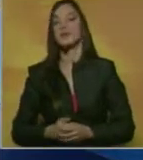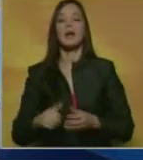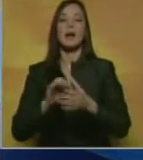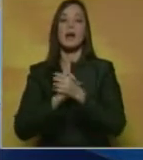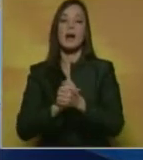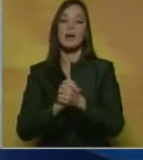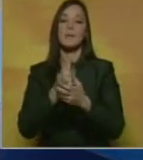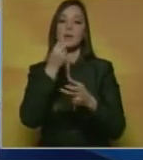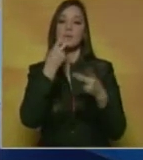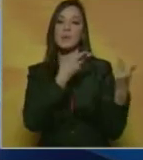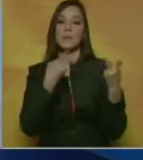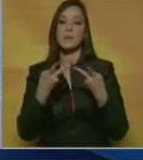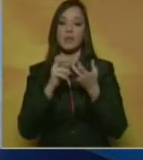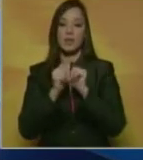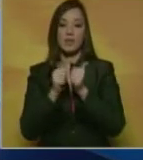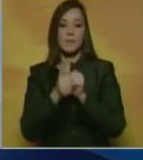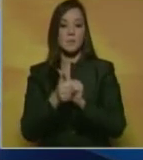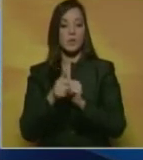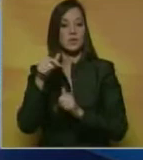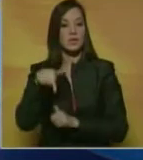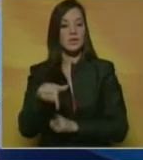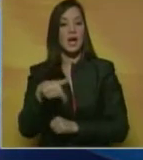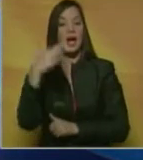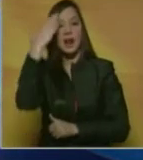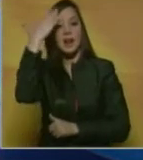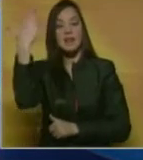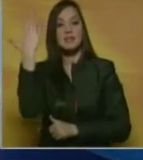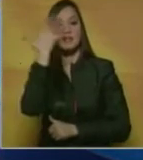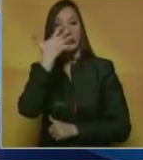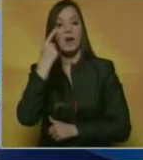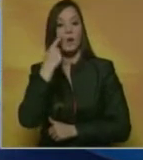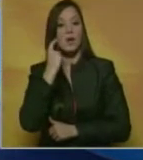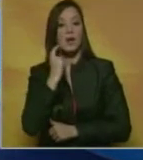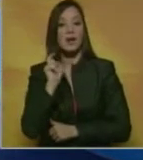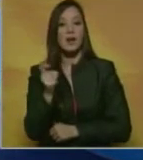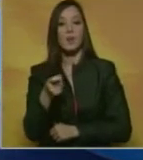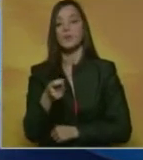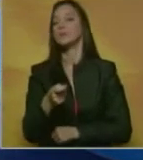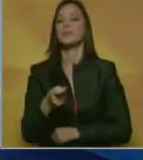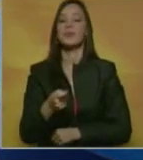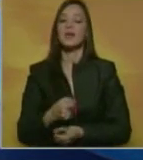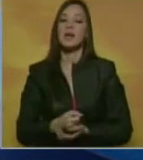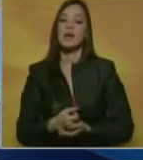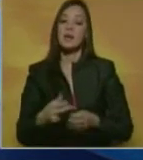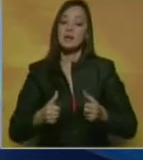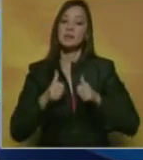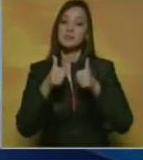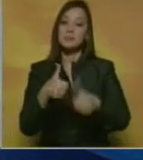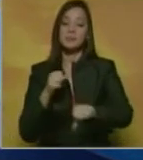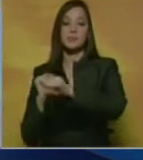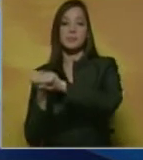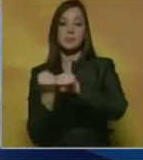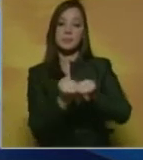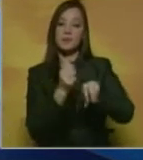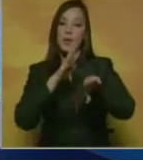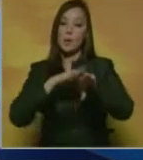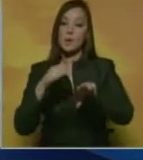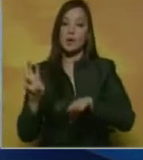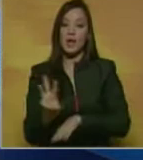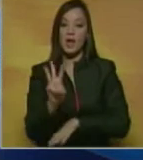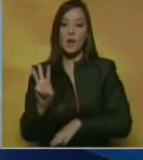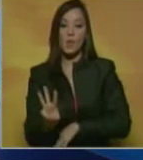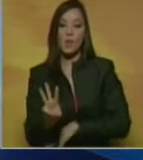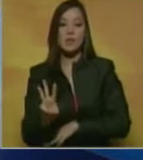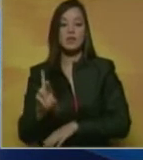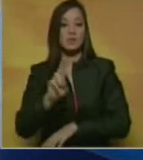Amigas y amigos bienvenidos a los deportes en su noticiero Benevisión les saluda Gregorio Rojas un gusto acompañarles. Comenzamos hablando de béisbol de grandes ligas porque Wilson Ramos